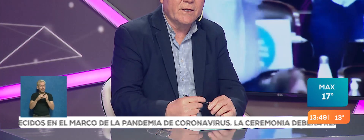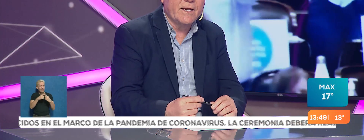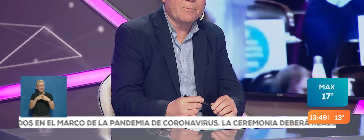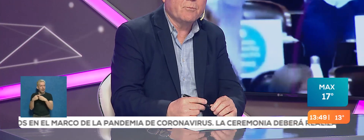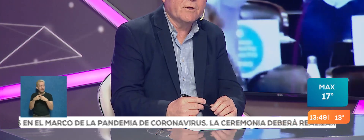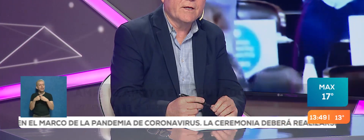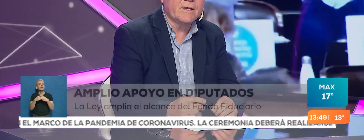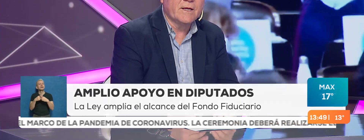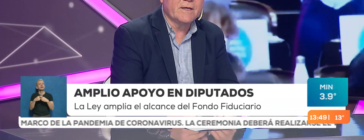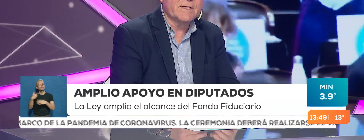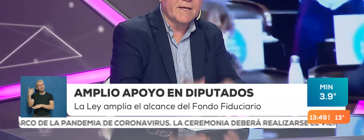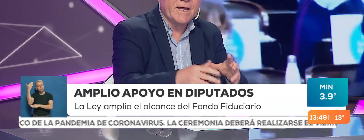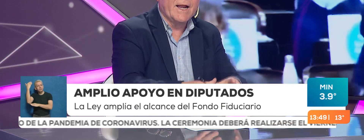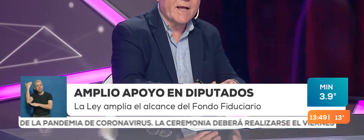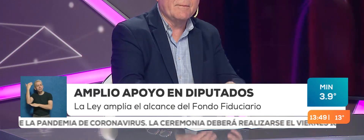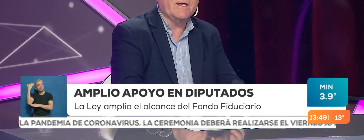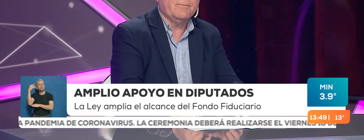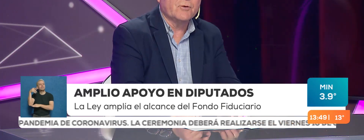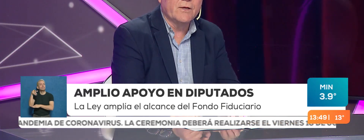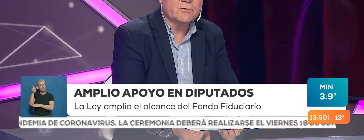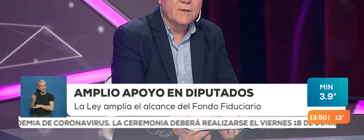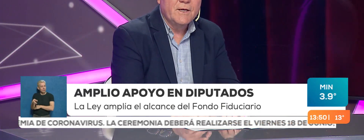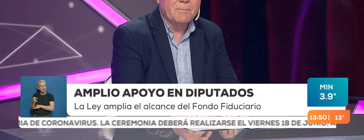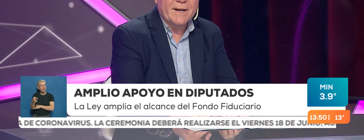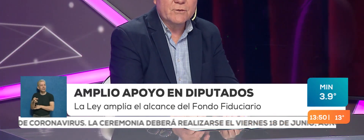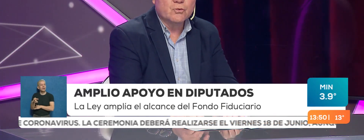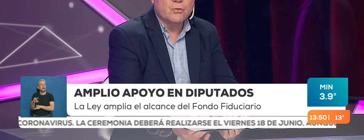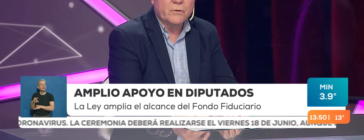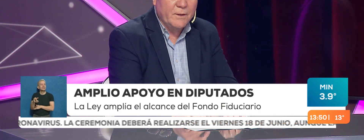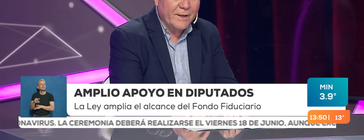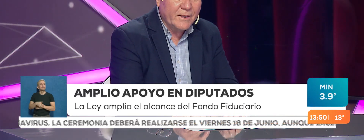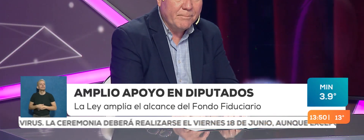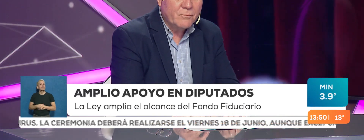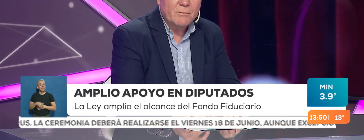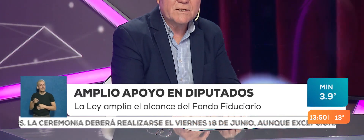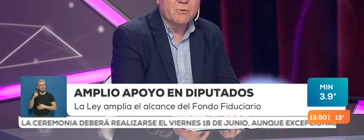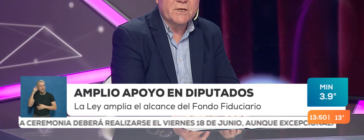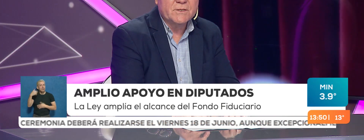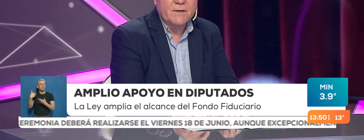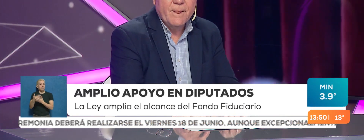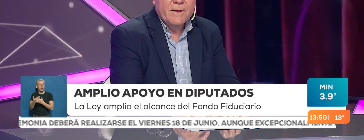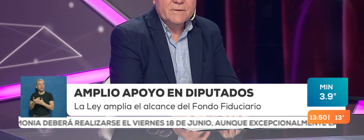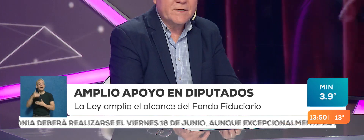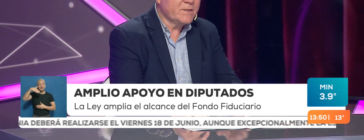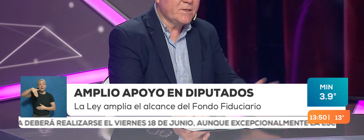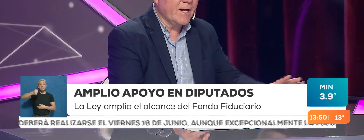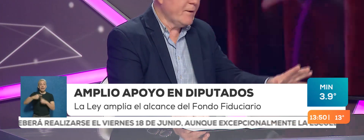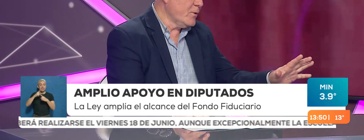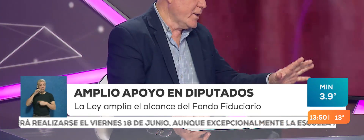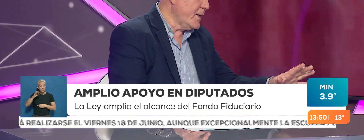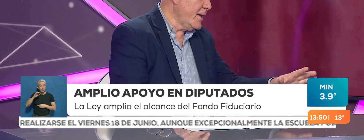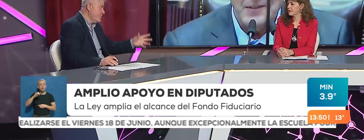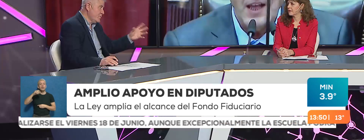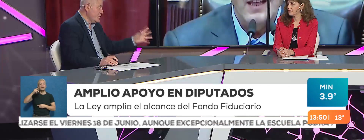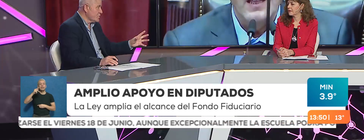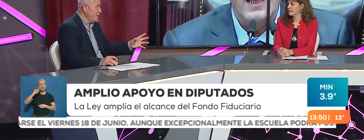adelante la propuesta de que llegue a la Cámara de Diputados y para su debate, Máximo Kirchner. Se necesitaba,